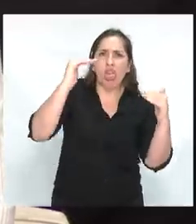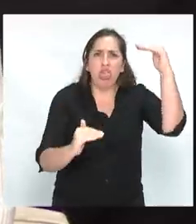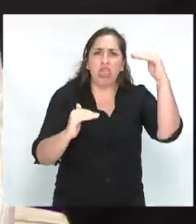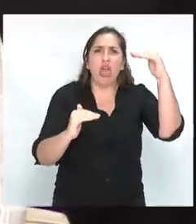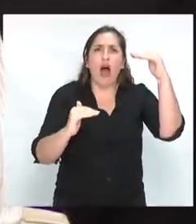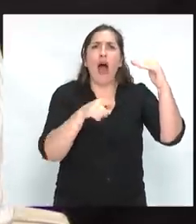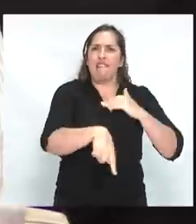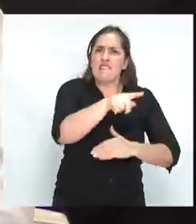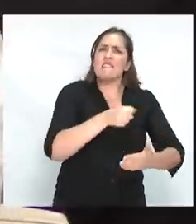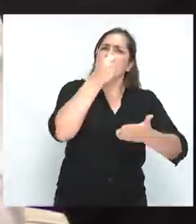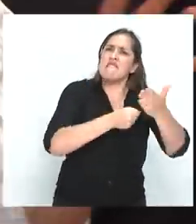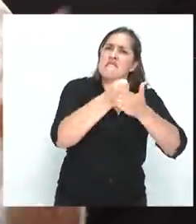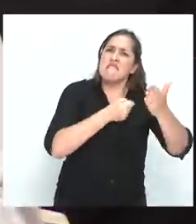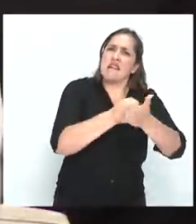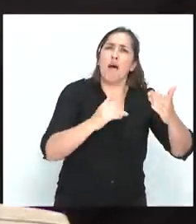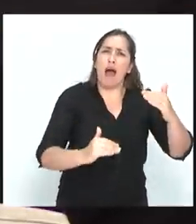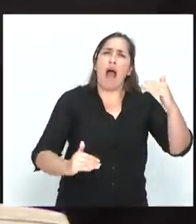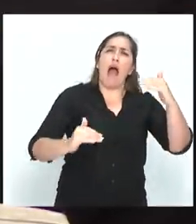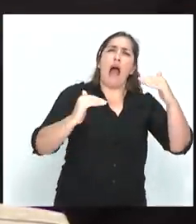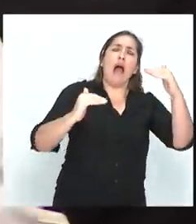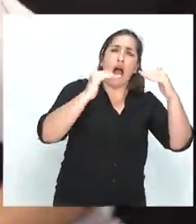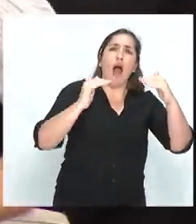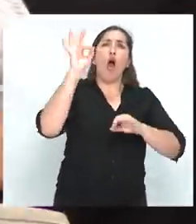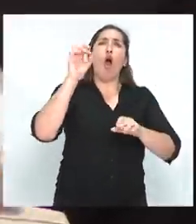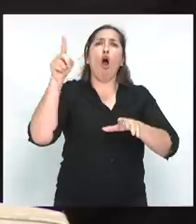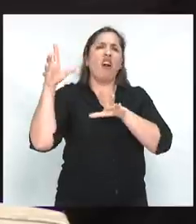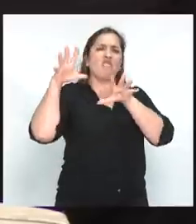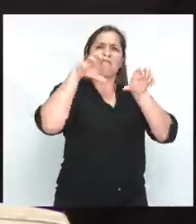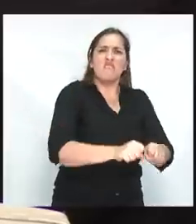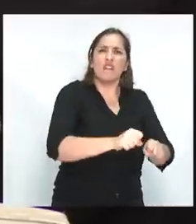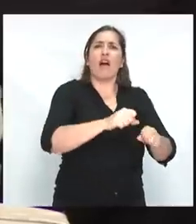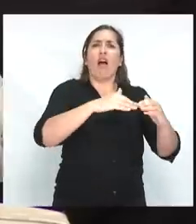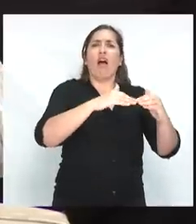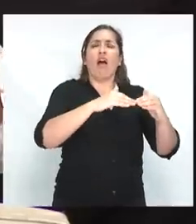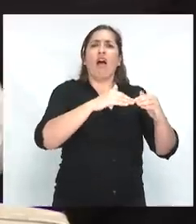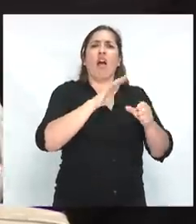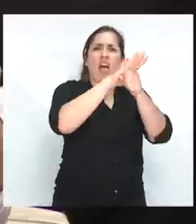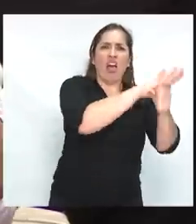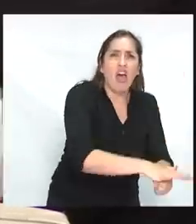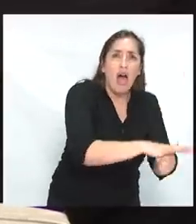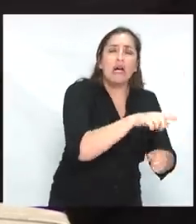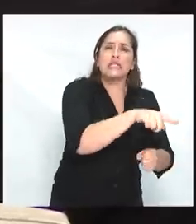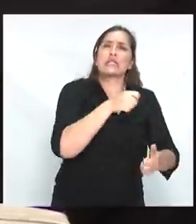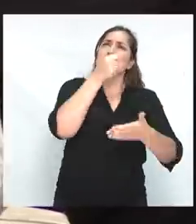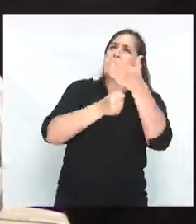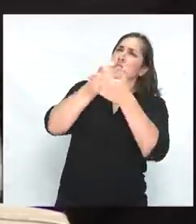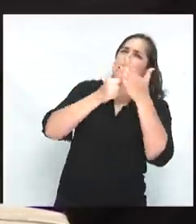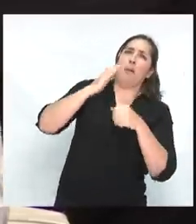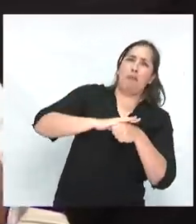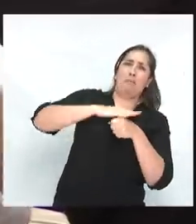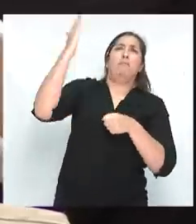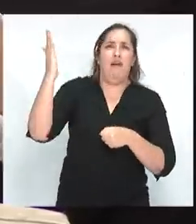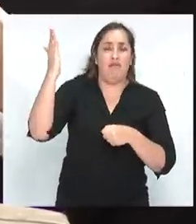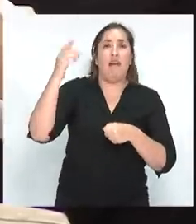que luchan contra toda forma de dominación. Uno se ubica en el campo de la izquierda si lucha contra las injusticias,